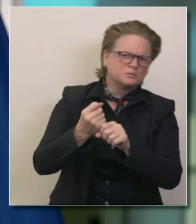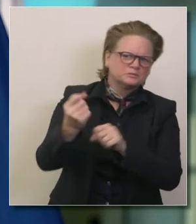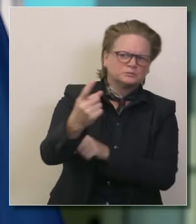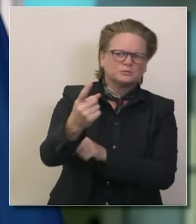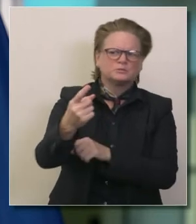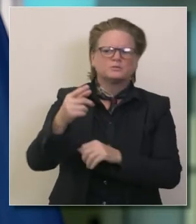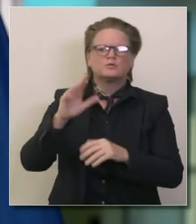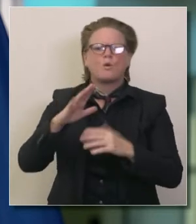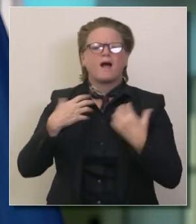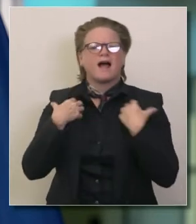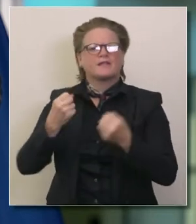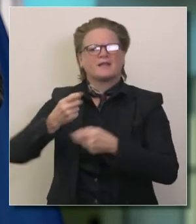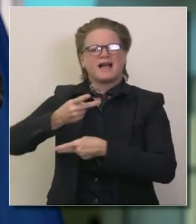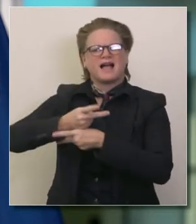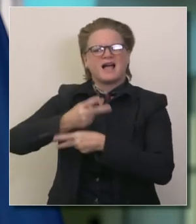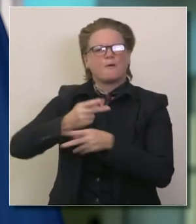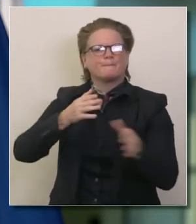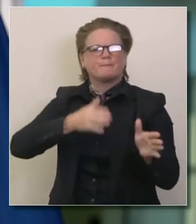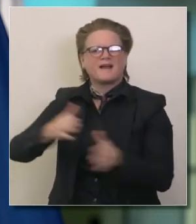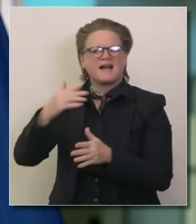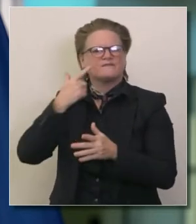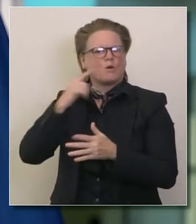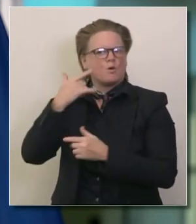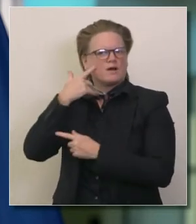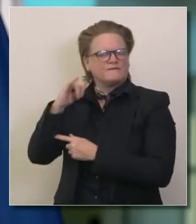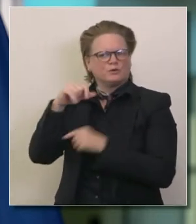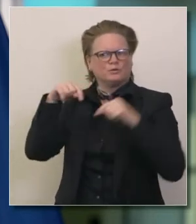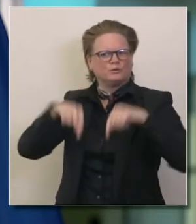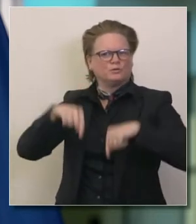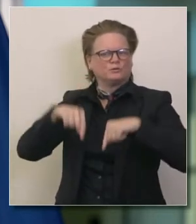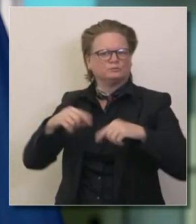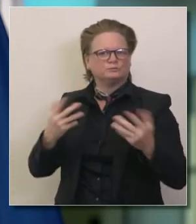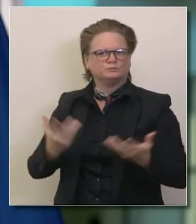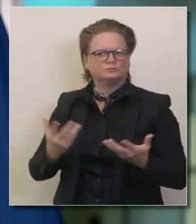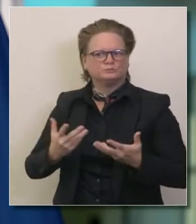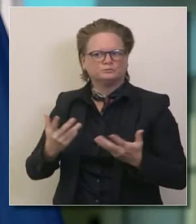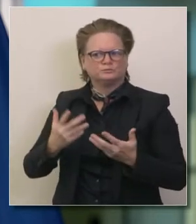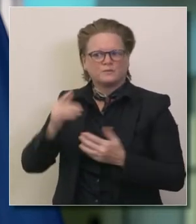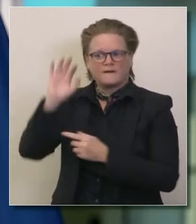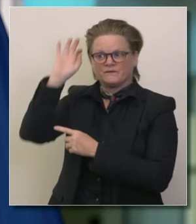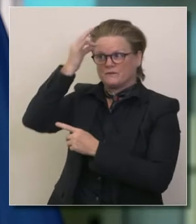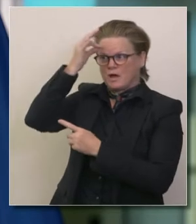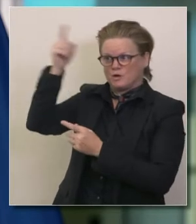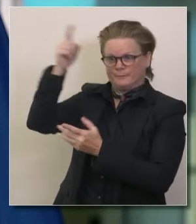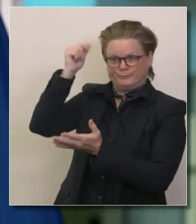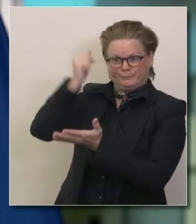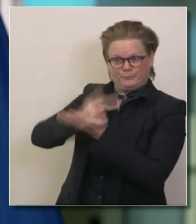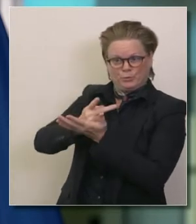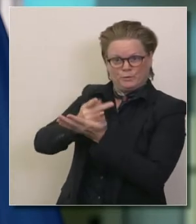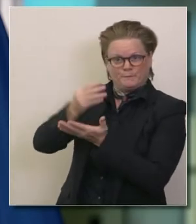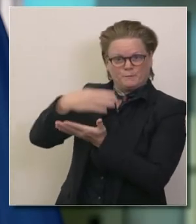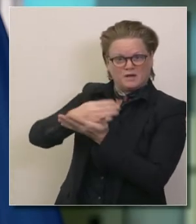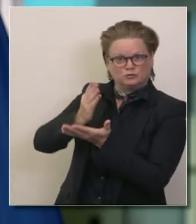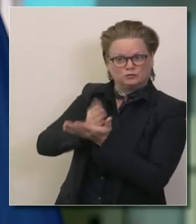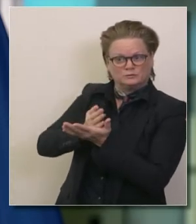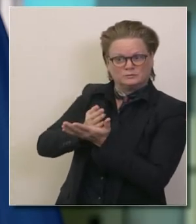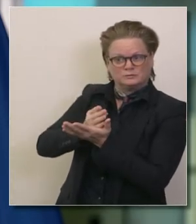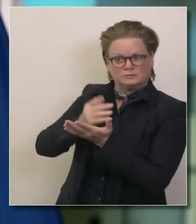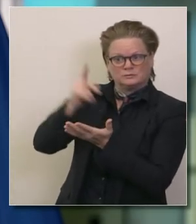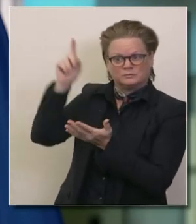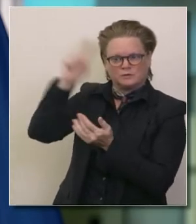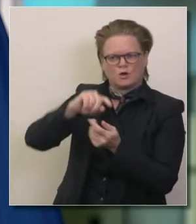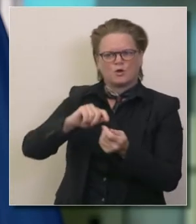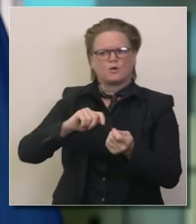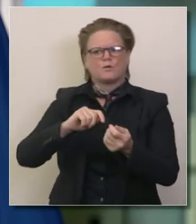hable por favor de los cuan los planes de salud a largo plazo lo que requiere